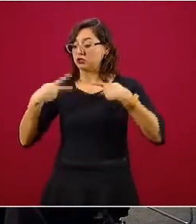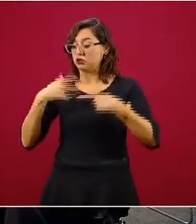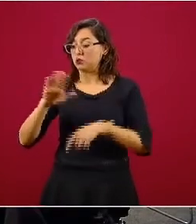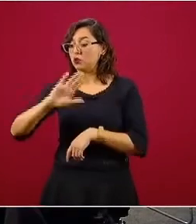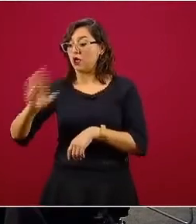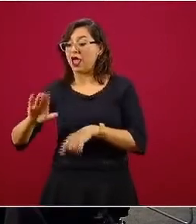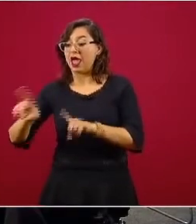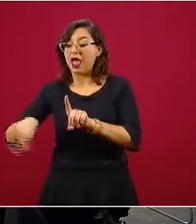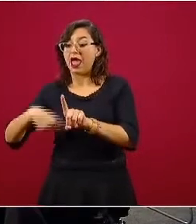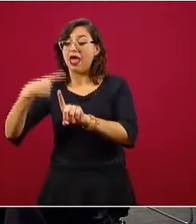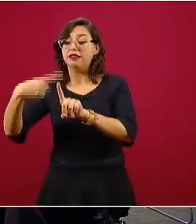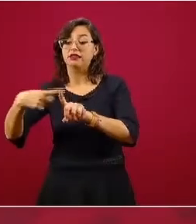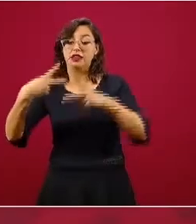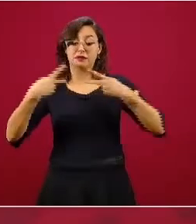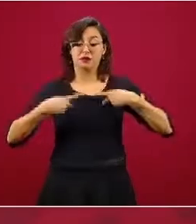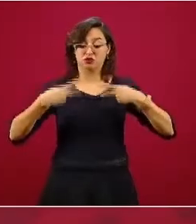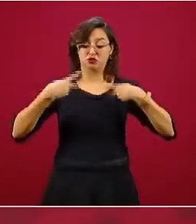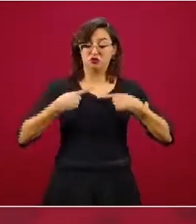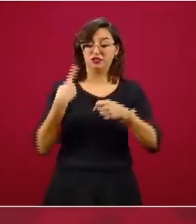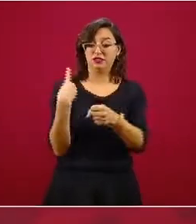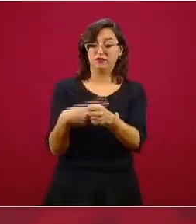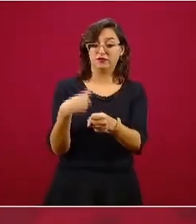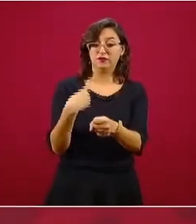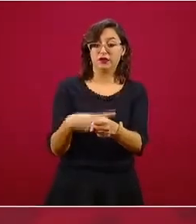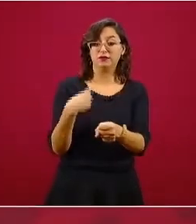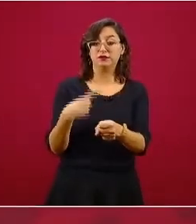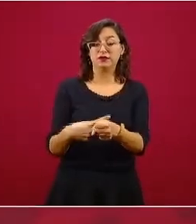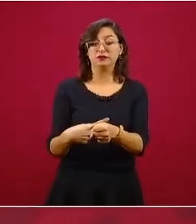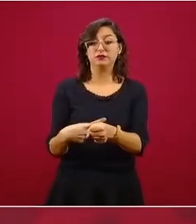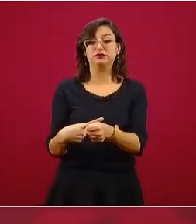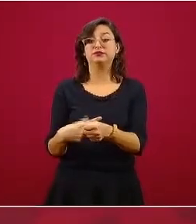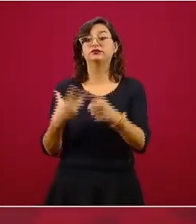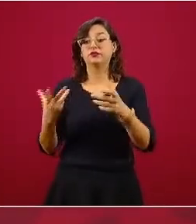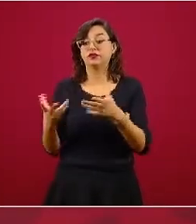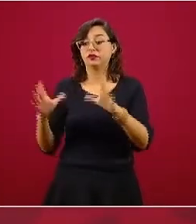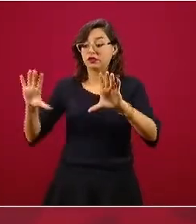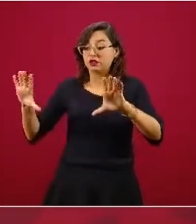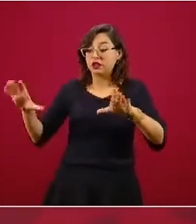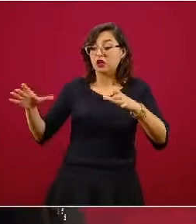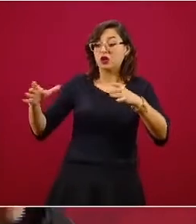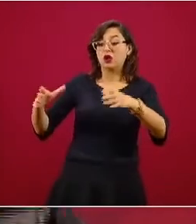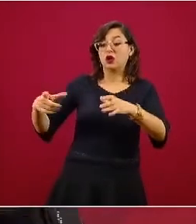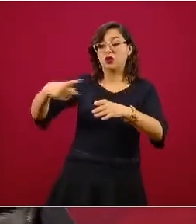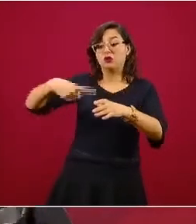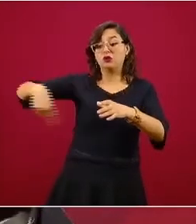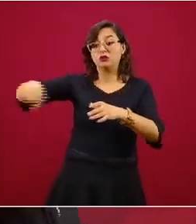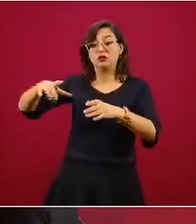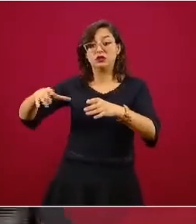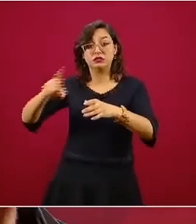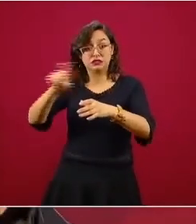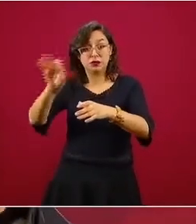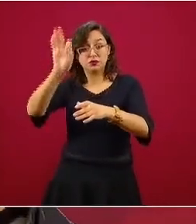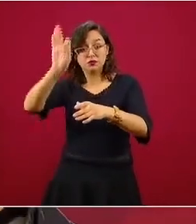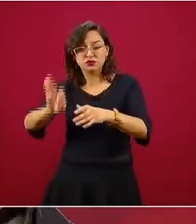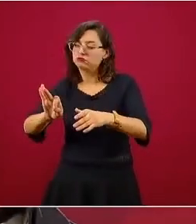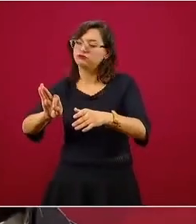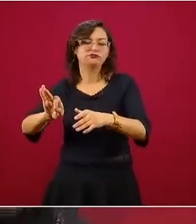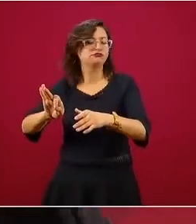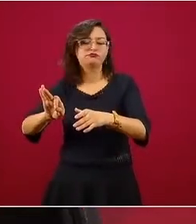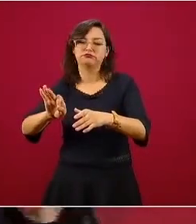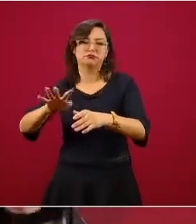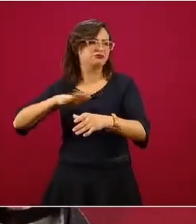que tienen la enfermedad, y nosotros sabemos que este conjunto del denominador no está presente al 100%.